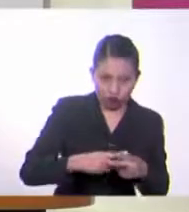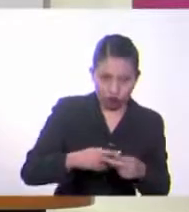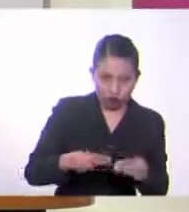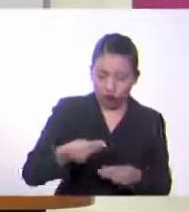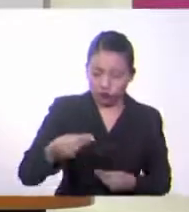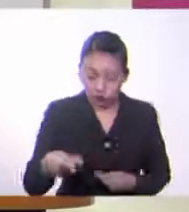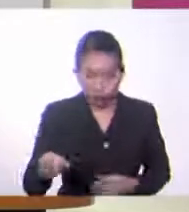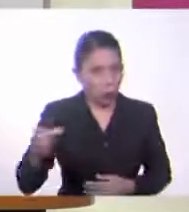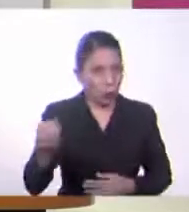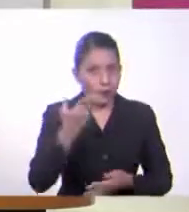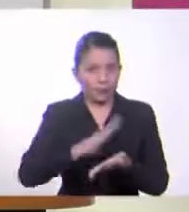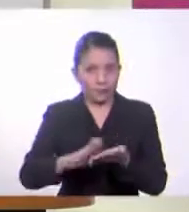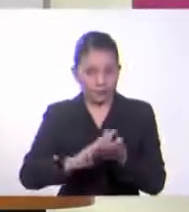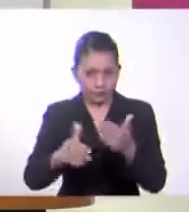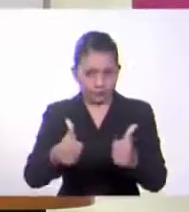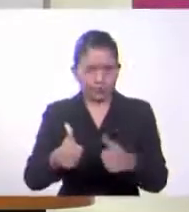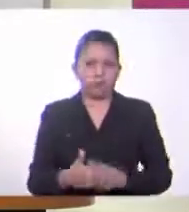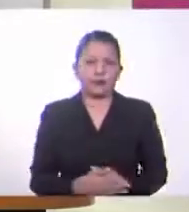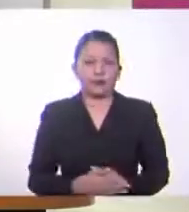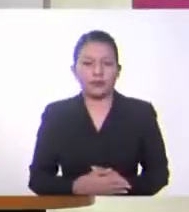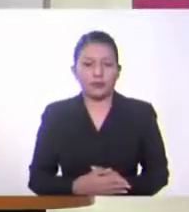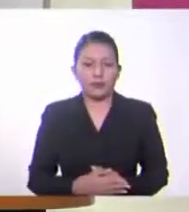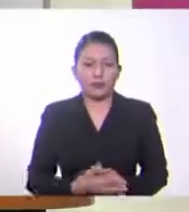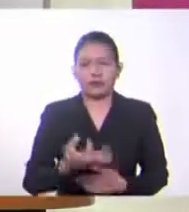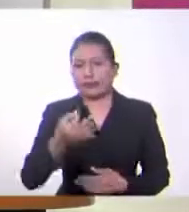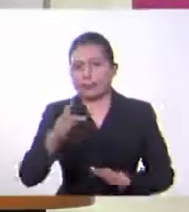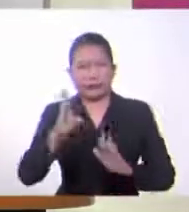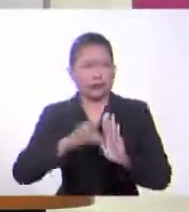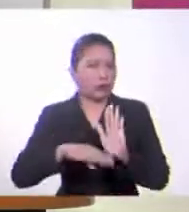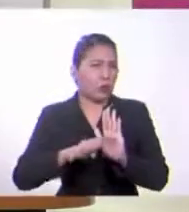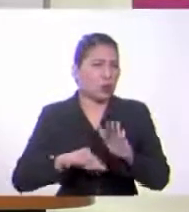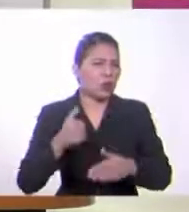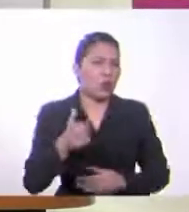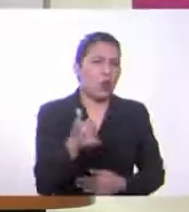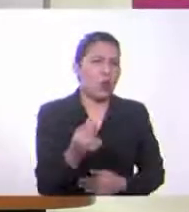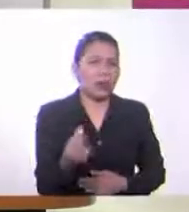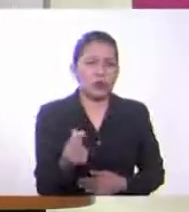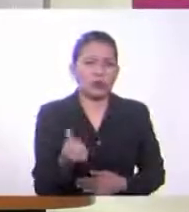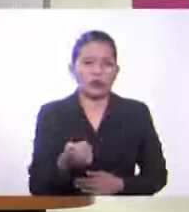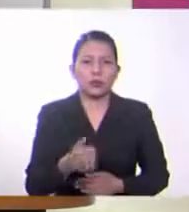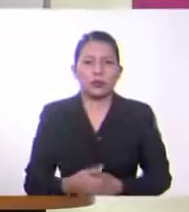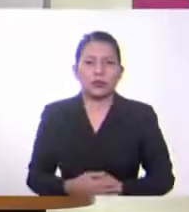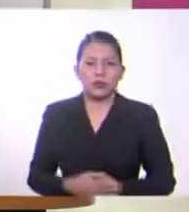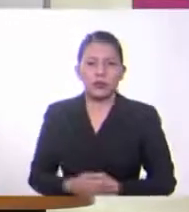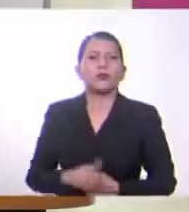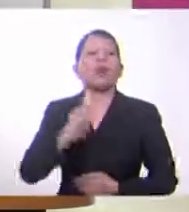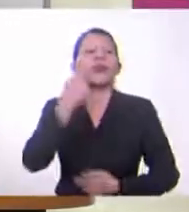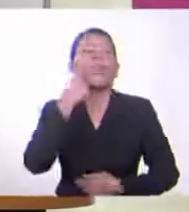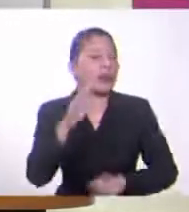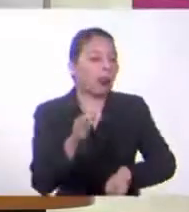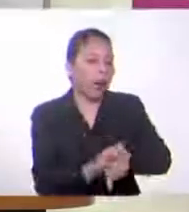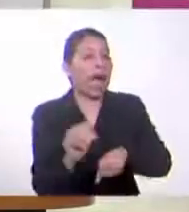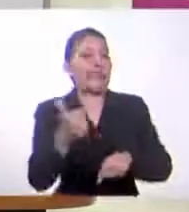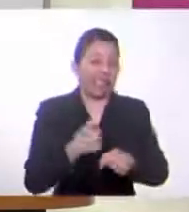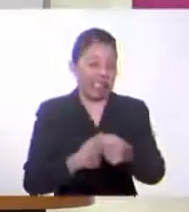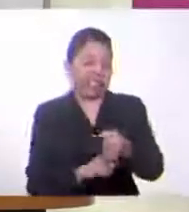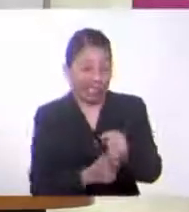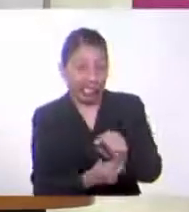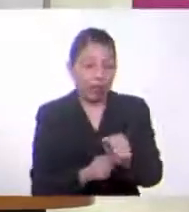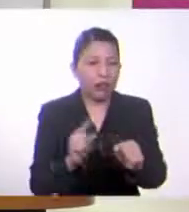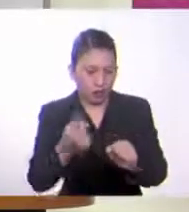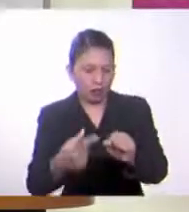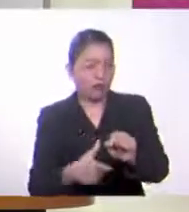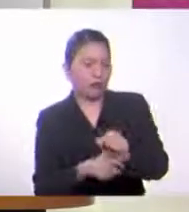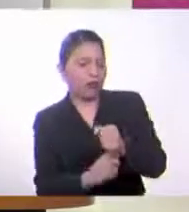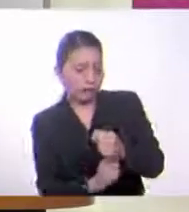Me parece. Ok, y sobre todo se lo voy a dejar a un buen precio, oiga. Pero me lo voy a probar porque a veces me cuesta ponérmelo, no sé si Se lo